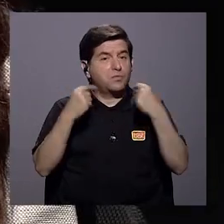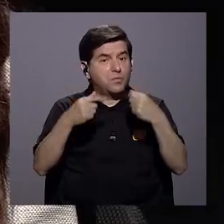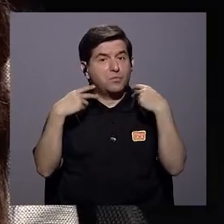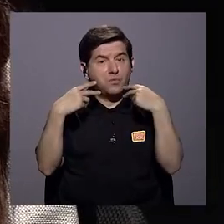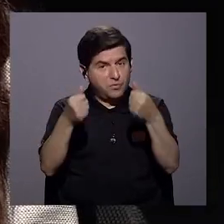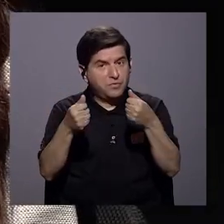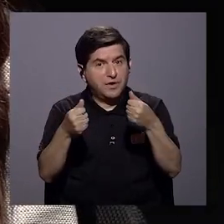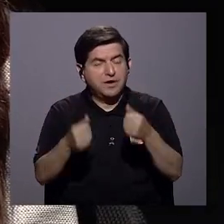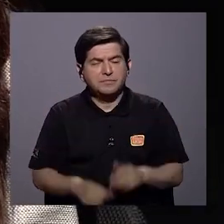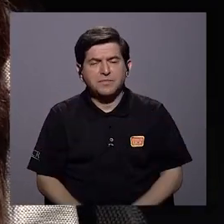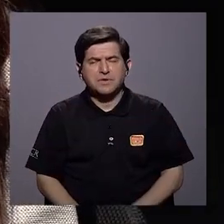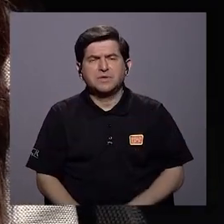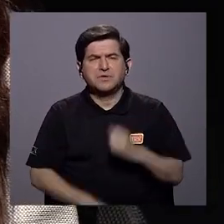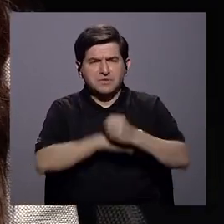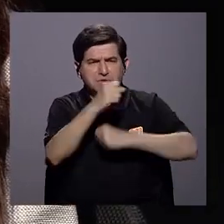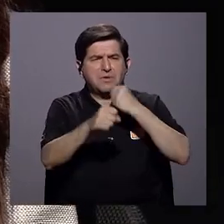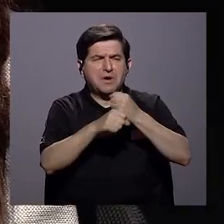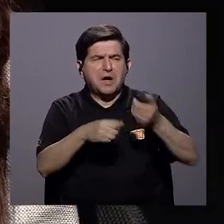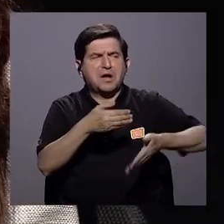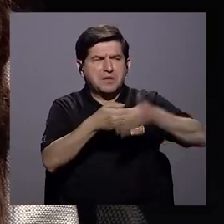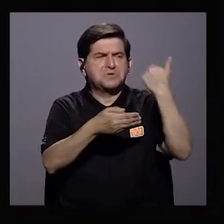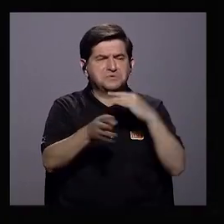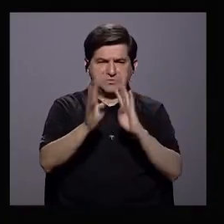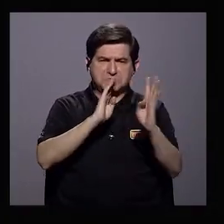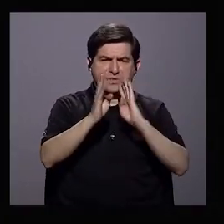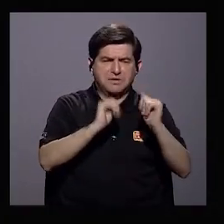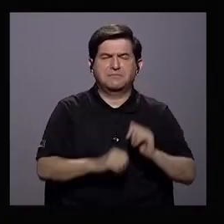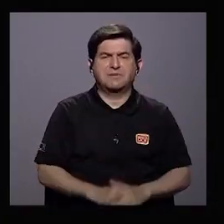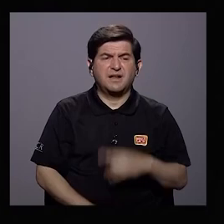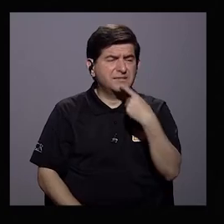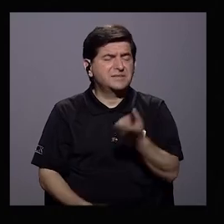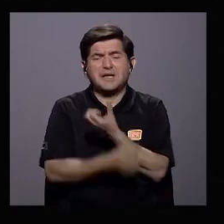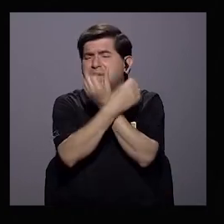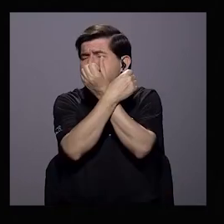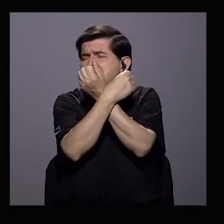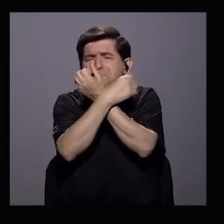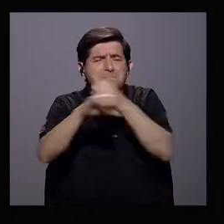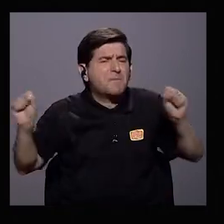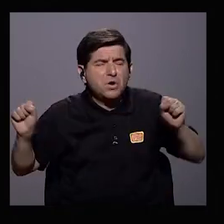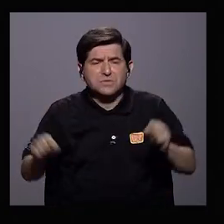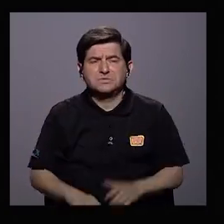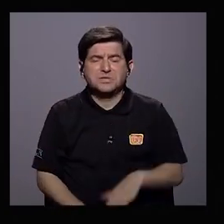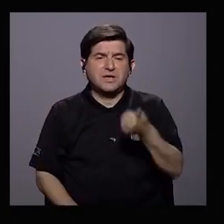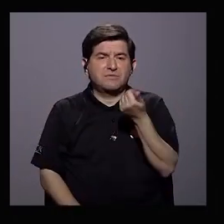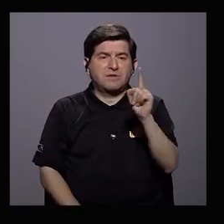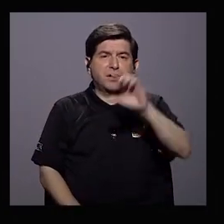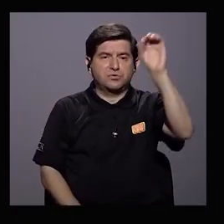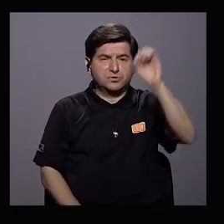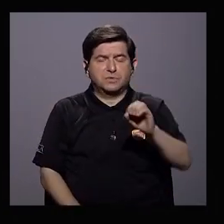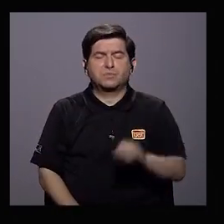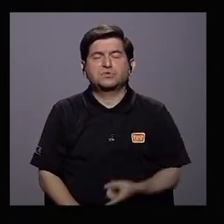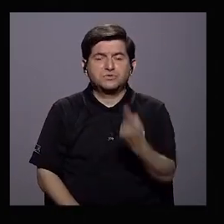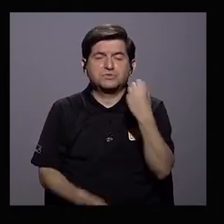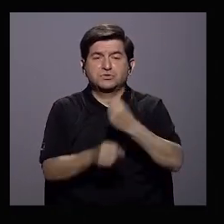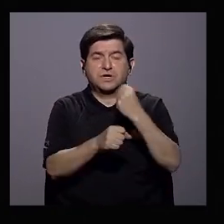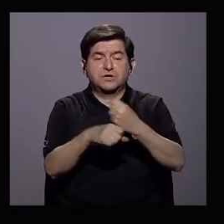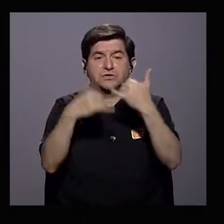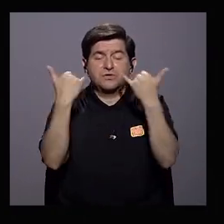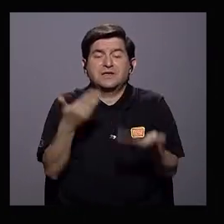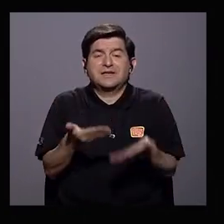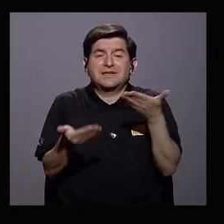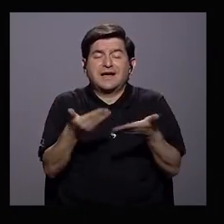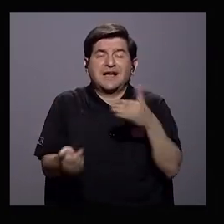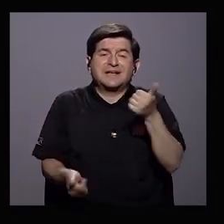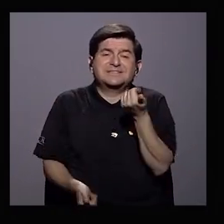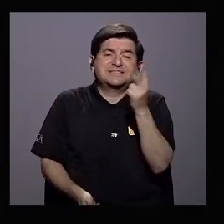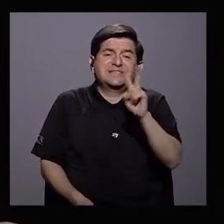muy pocos años estaba conversando con don Luis y él me decía que era imposible que llegáramos al 11% de desempleo. Vea que estamos ya casi